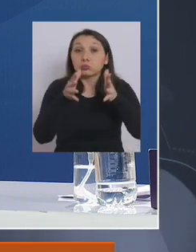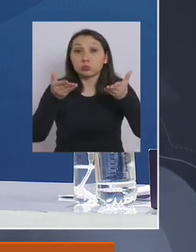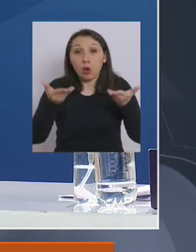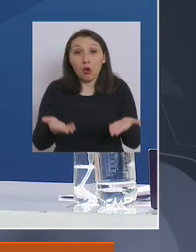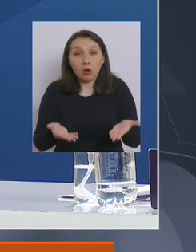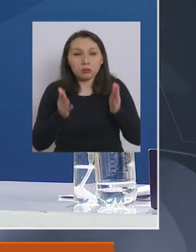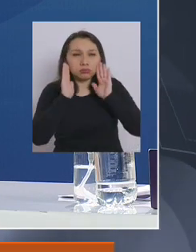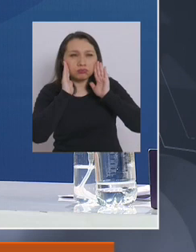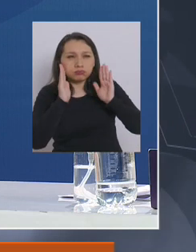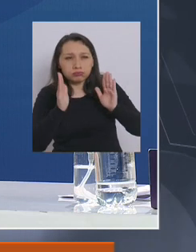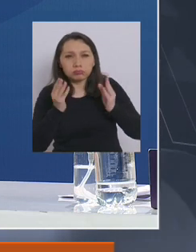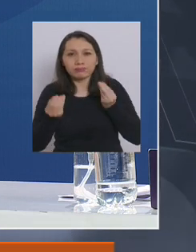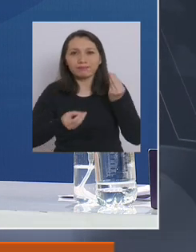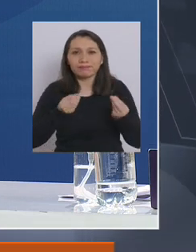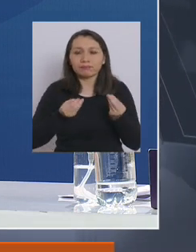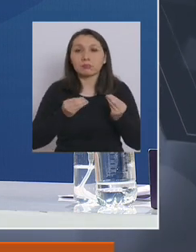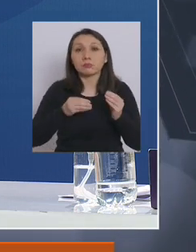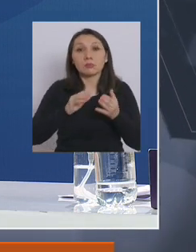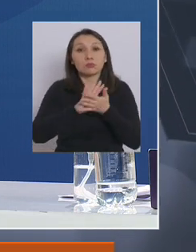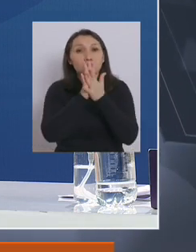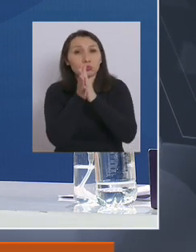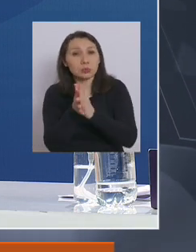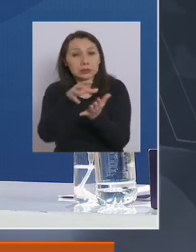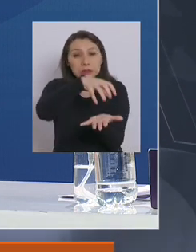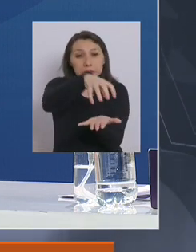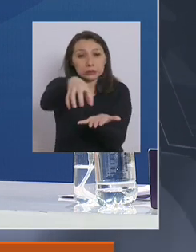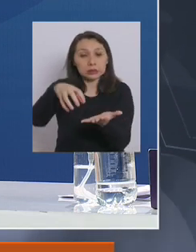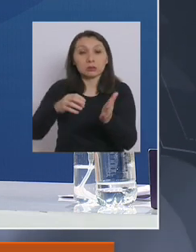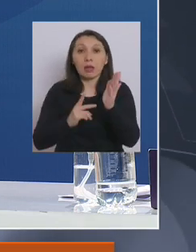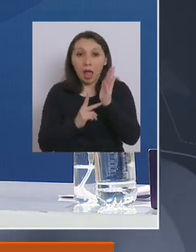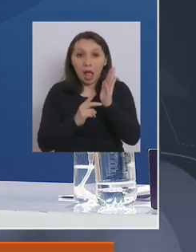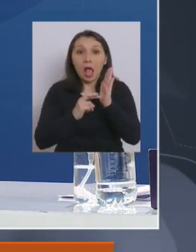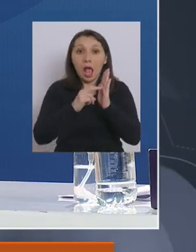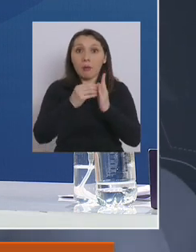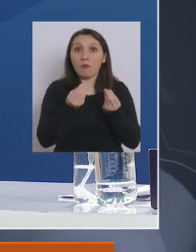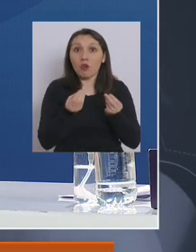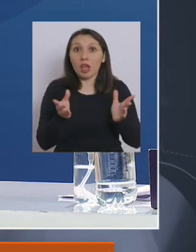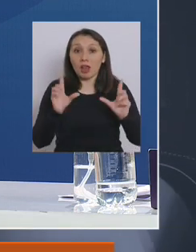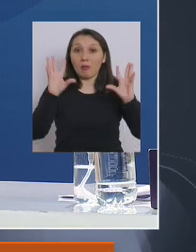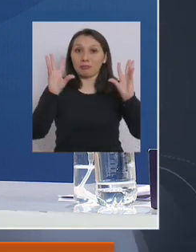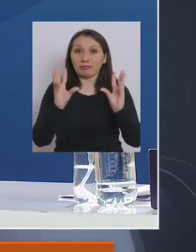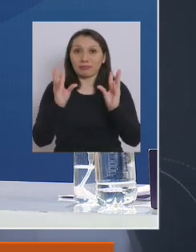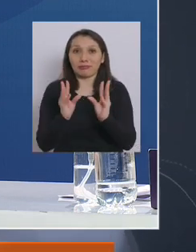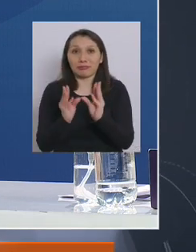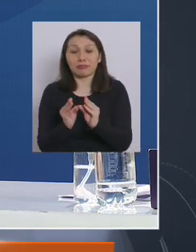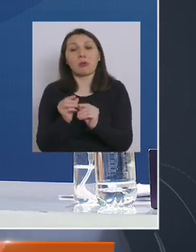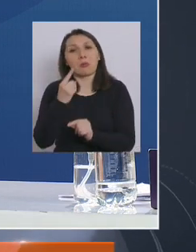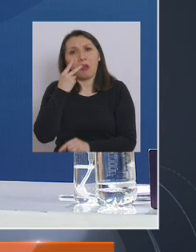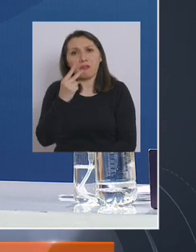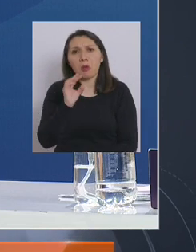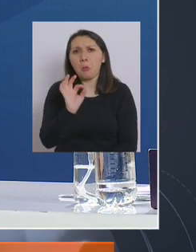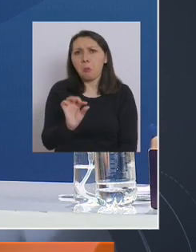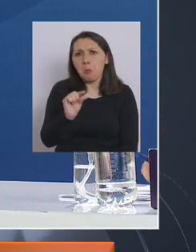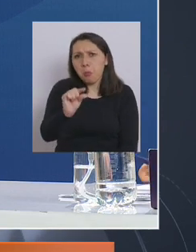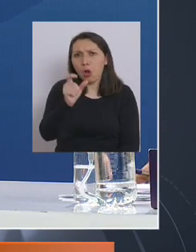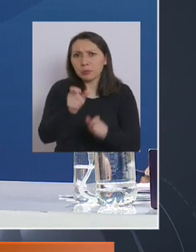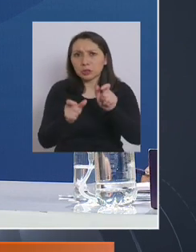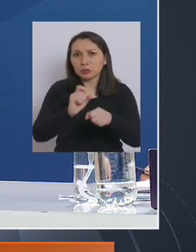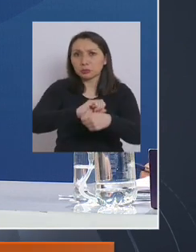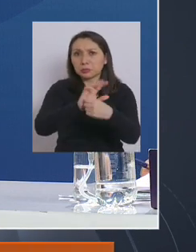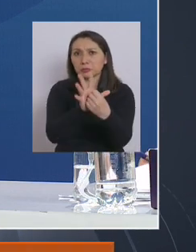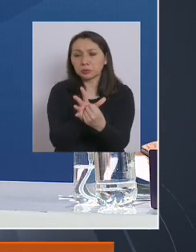día, más que nunca, sobre todo en todas aquellas comunas que hemos ido avanzando positivamente, porque tienen una baja tasa de positividad,